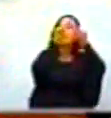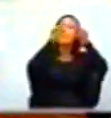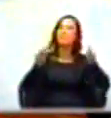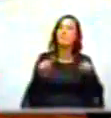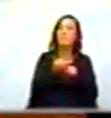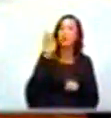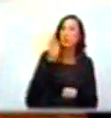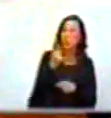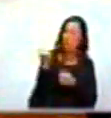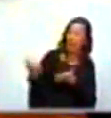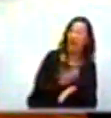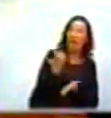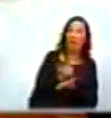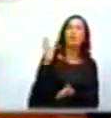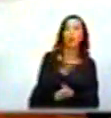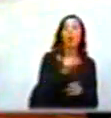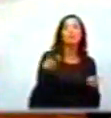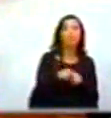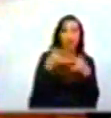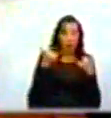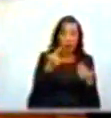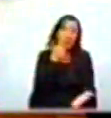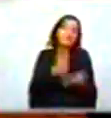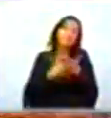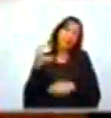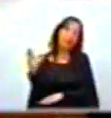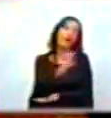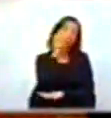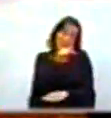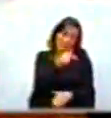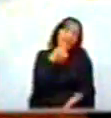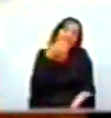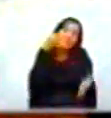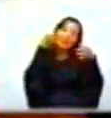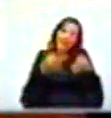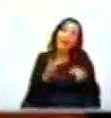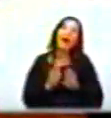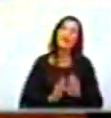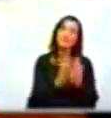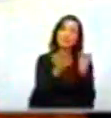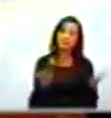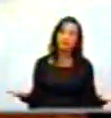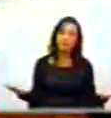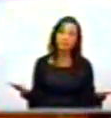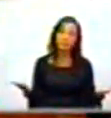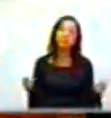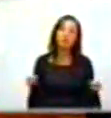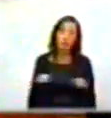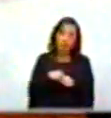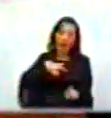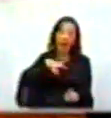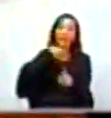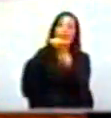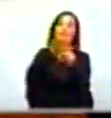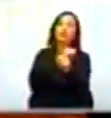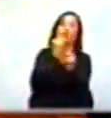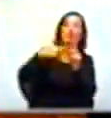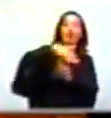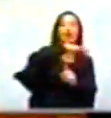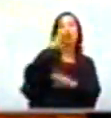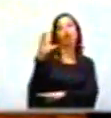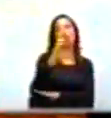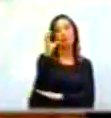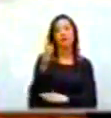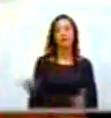está padeciendo la sociedad colombiana. Estas son las verdaderas pirámides que están afectando a la sociedad colombiana.